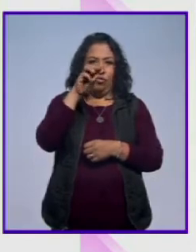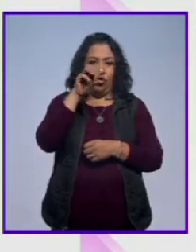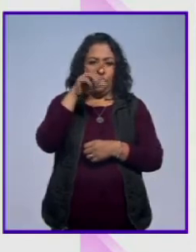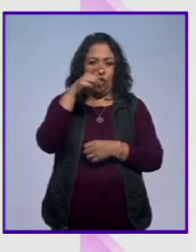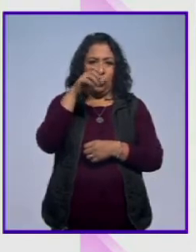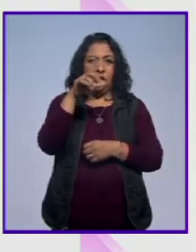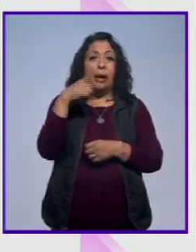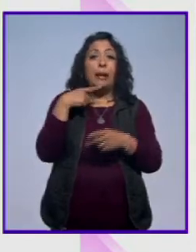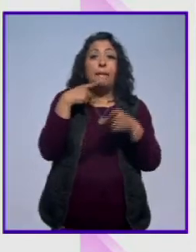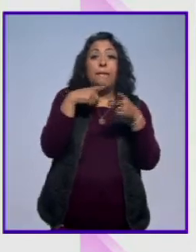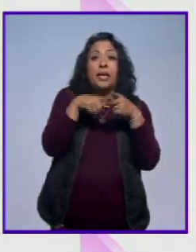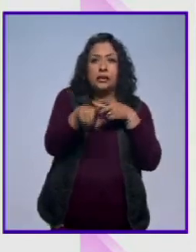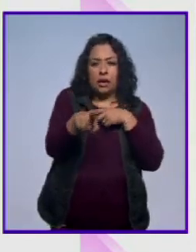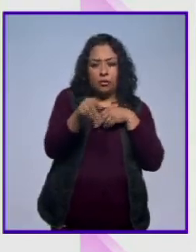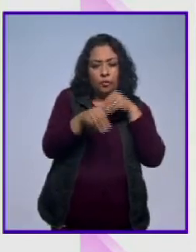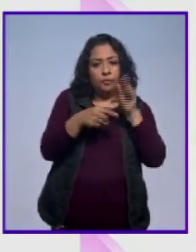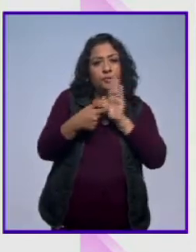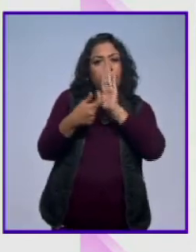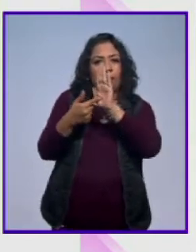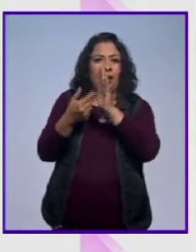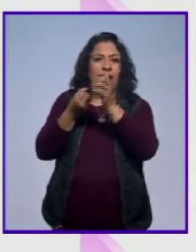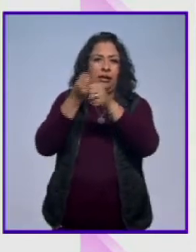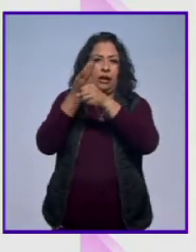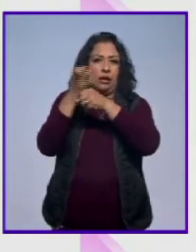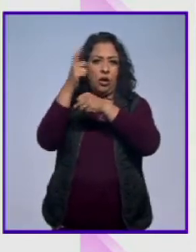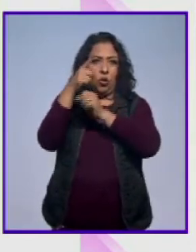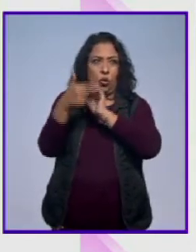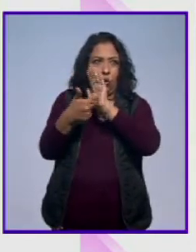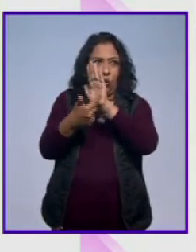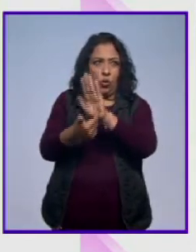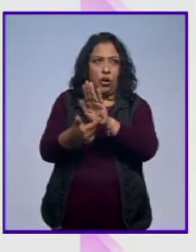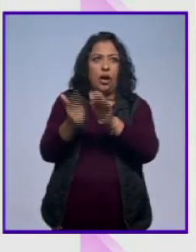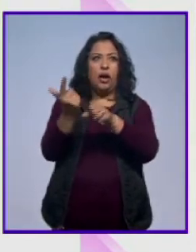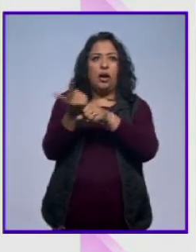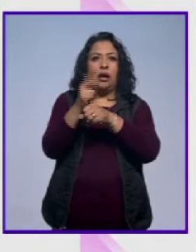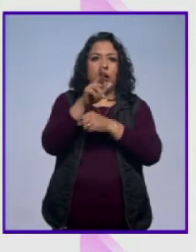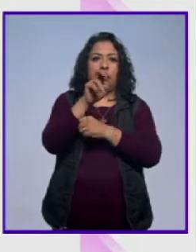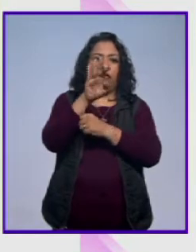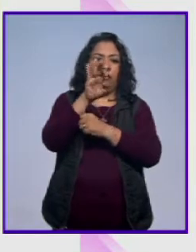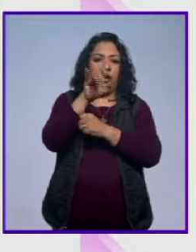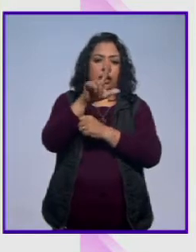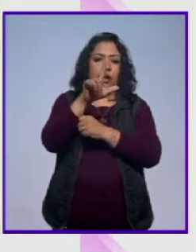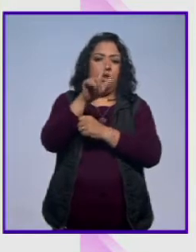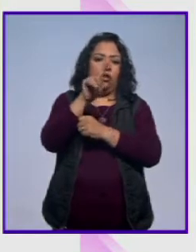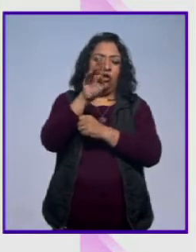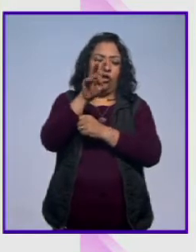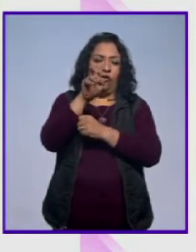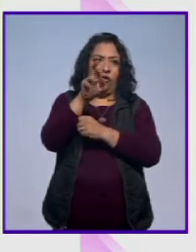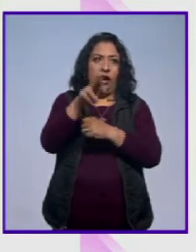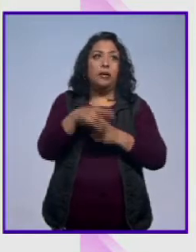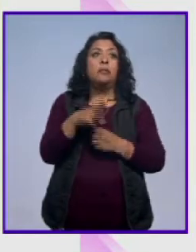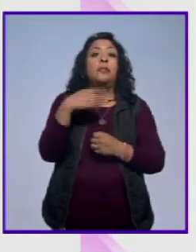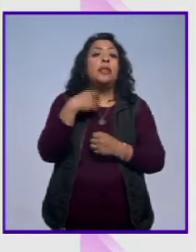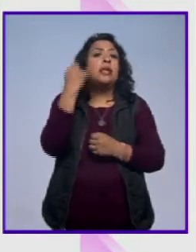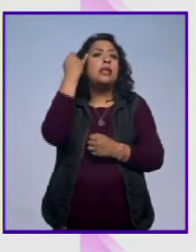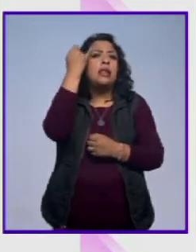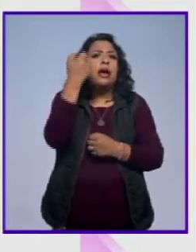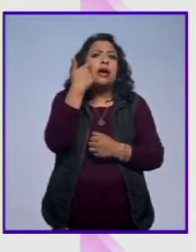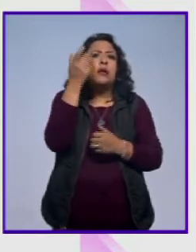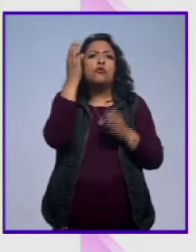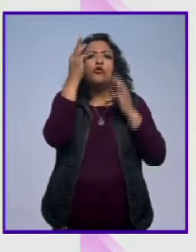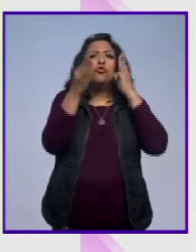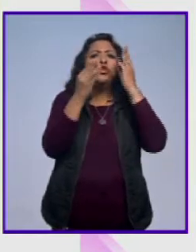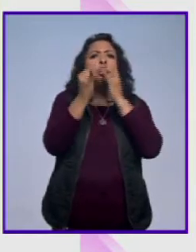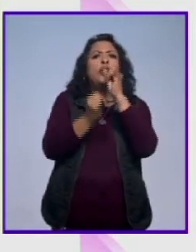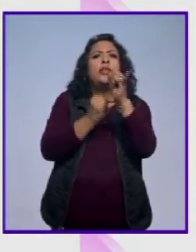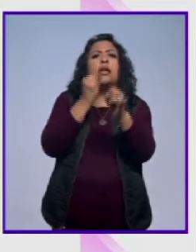iniciamos esto le presentamos al secretario de cultura al licenciado Rafael Tobari de Teresa la idea de hacer un museo